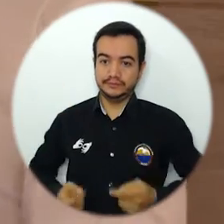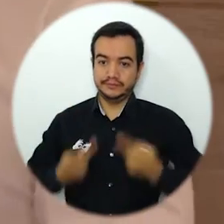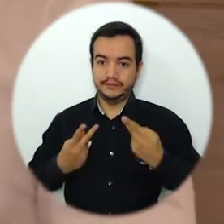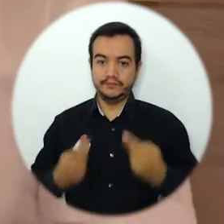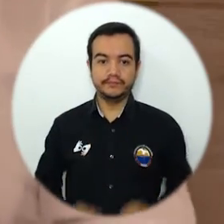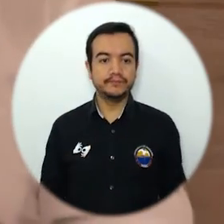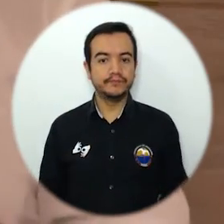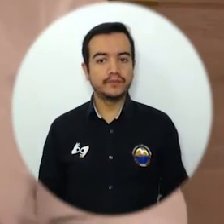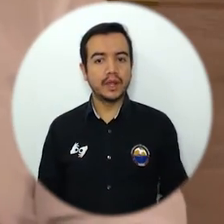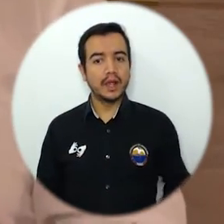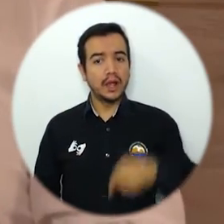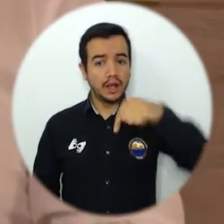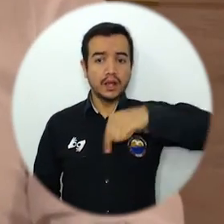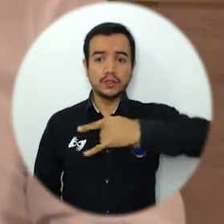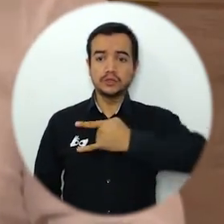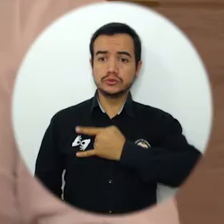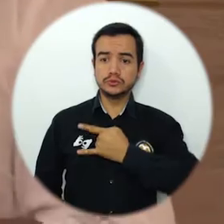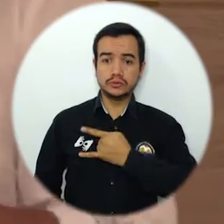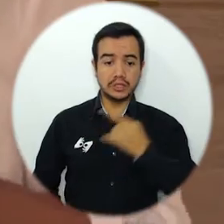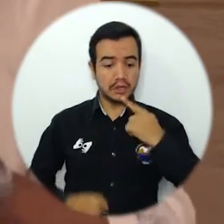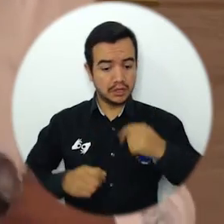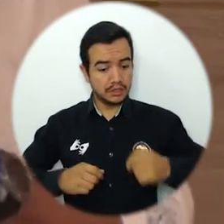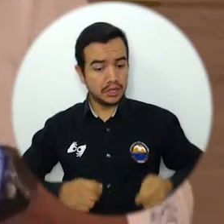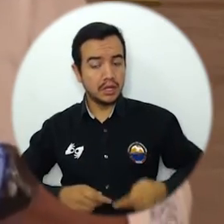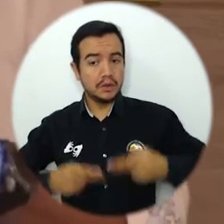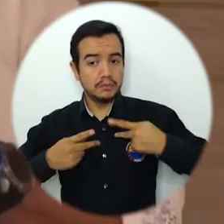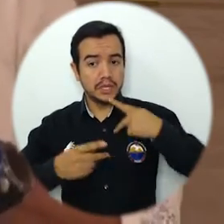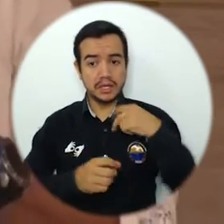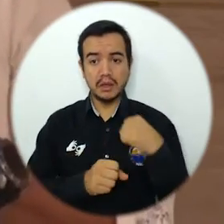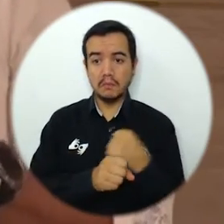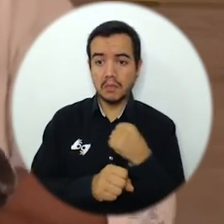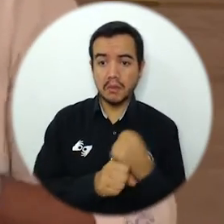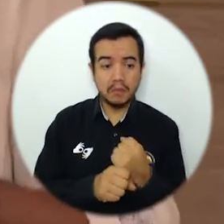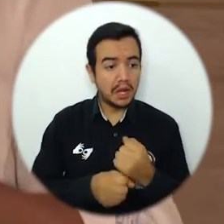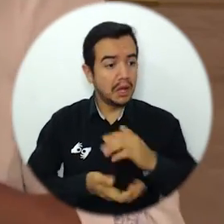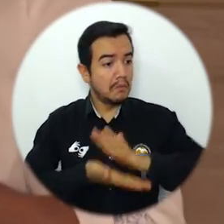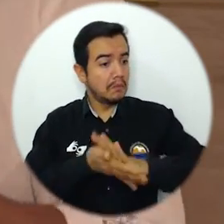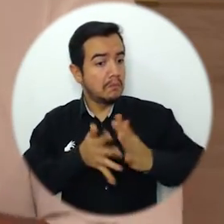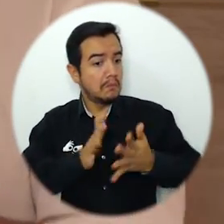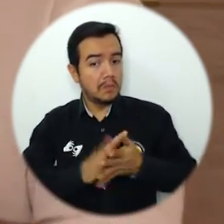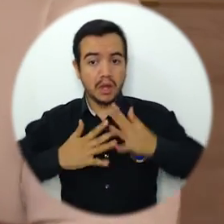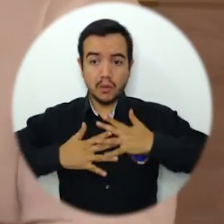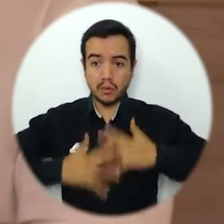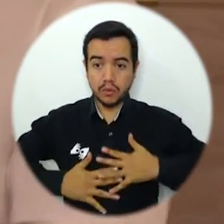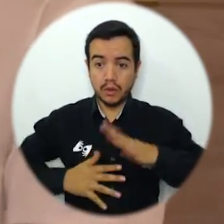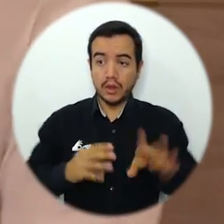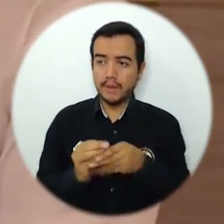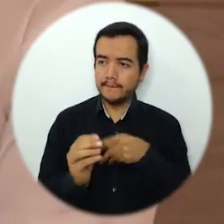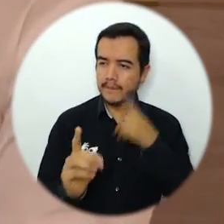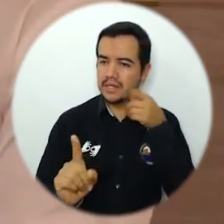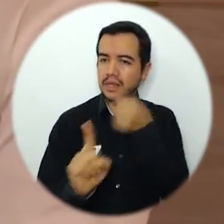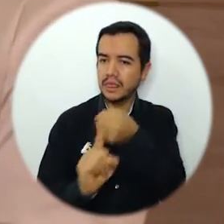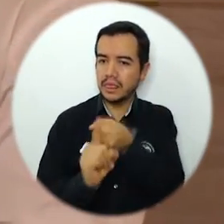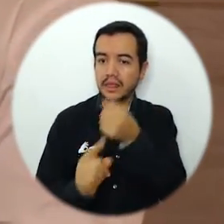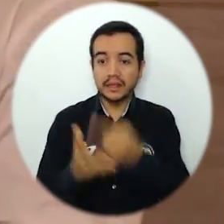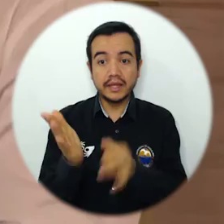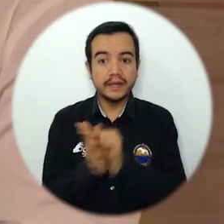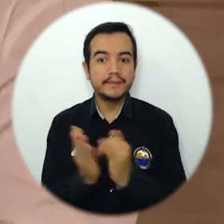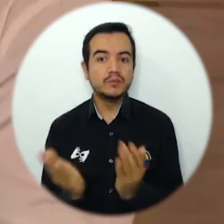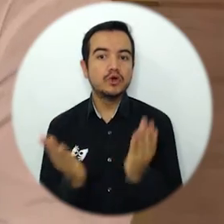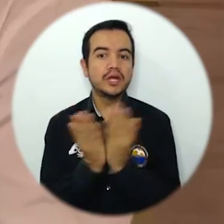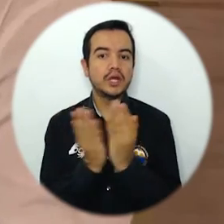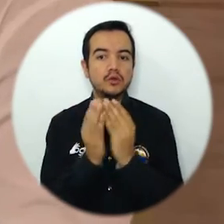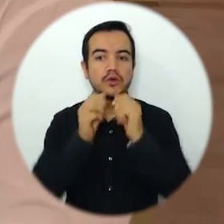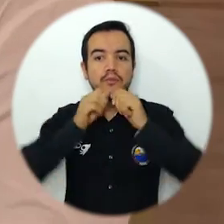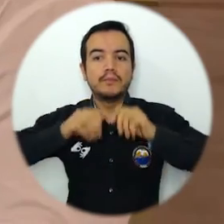universidad goza no solo de paz laboral, sino trabaja de manera armónica en la defensa de una educación pública de alta calidad, porque